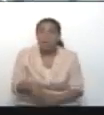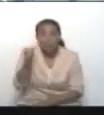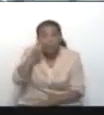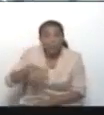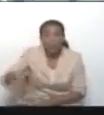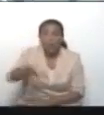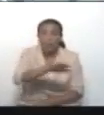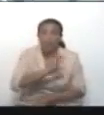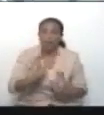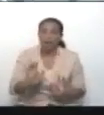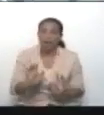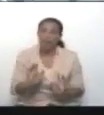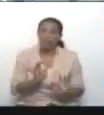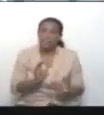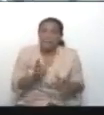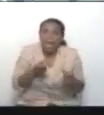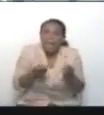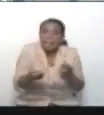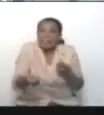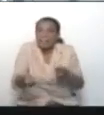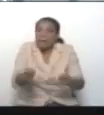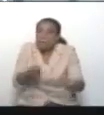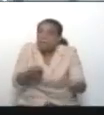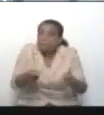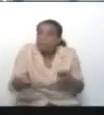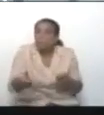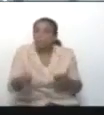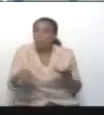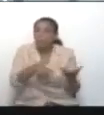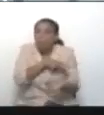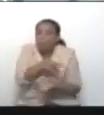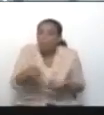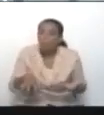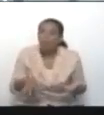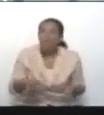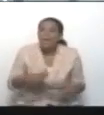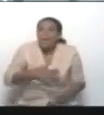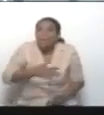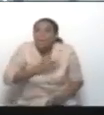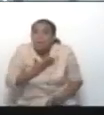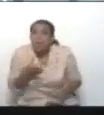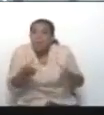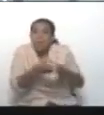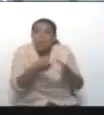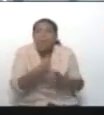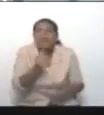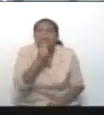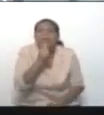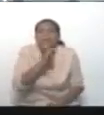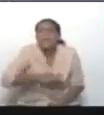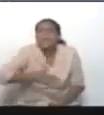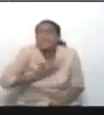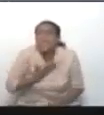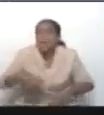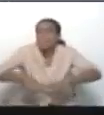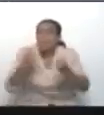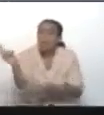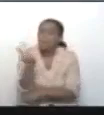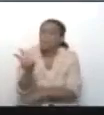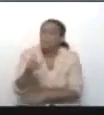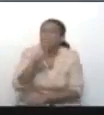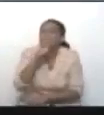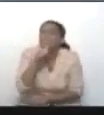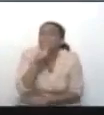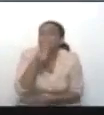entre en las puertas de una violencia armada, que es lo que quieren. ¿Quién puede querer para Venezuela una violencia